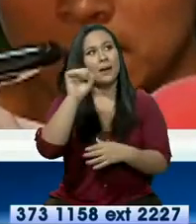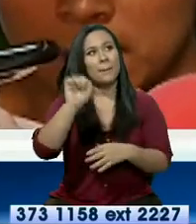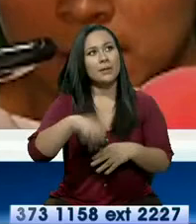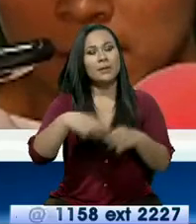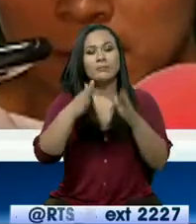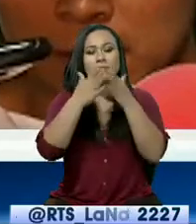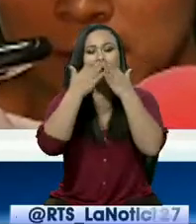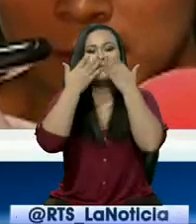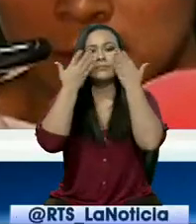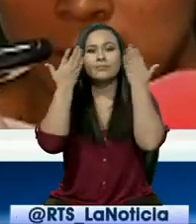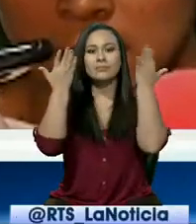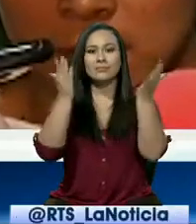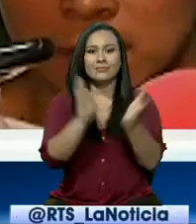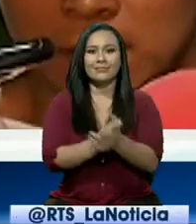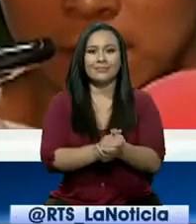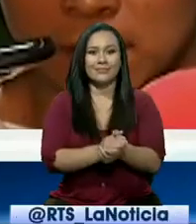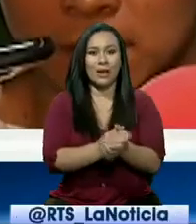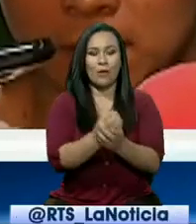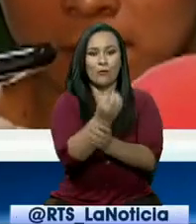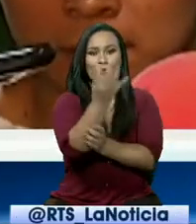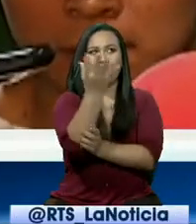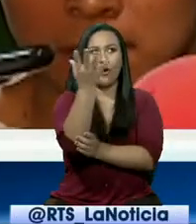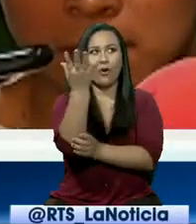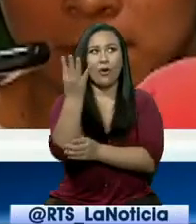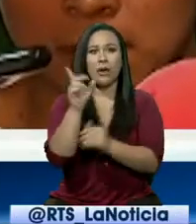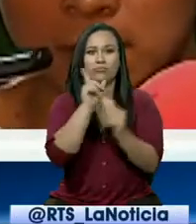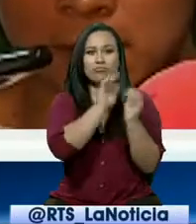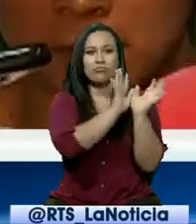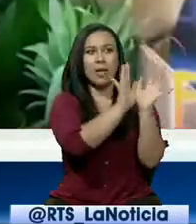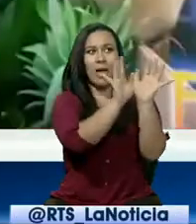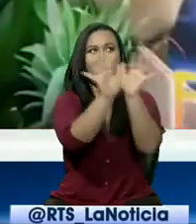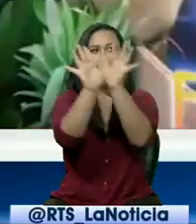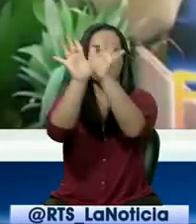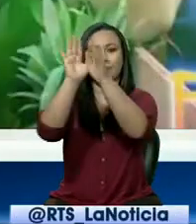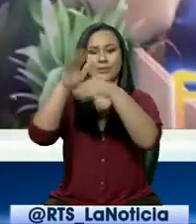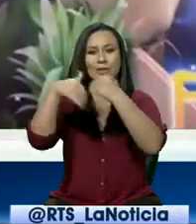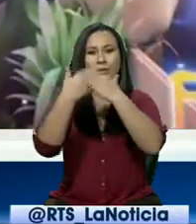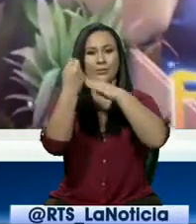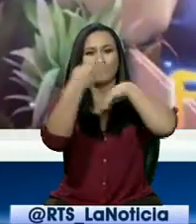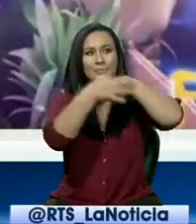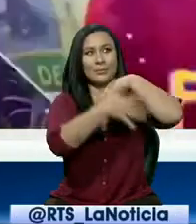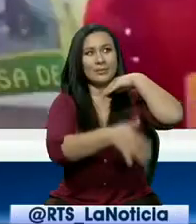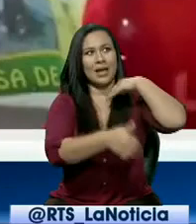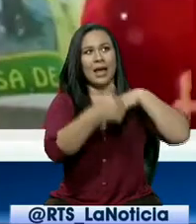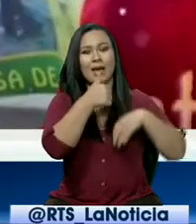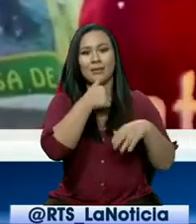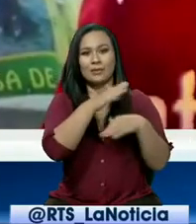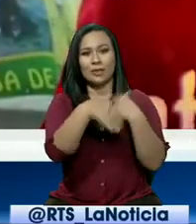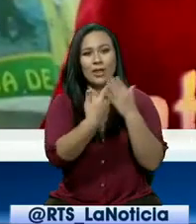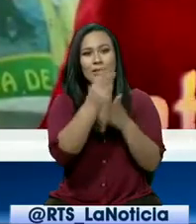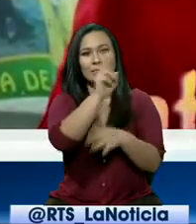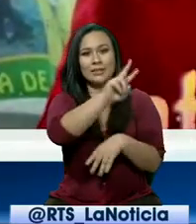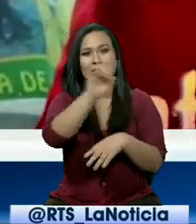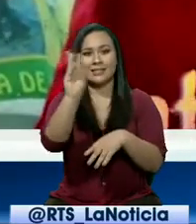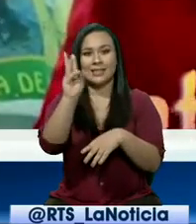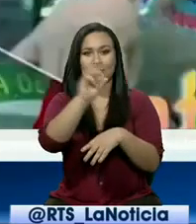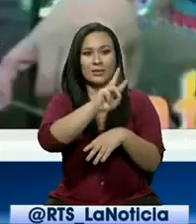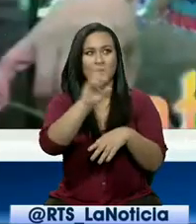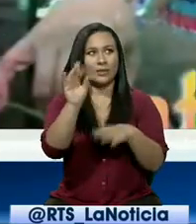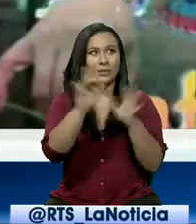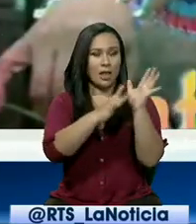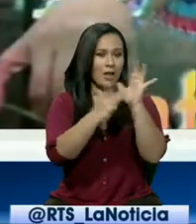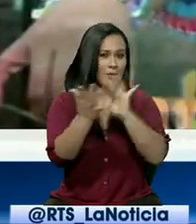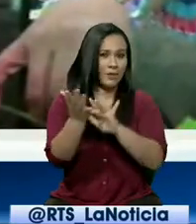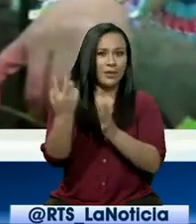naturaleza exuberante, las orquídeas, las aves, las cascadas. El festival se desarrollará del 26 al 28 de abril,